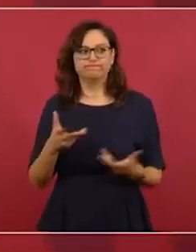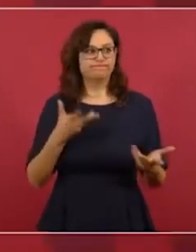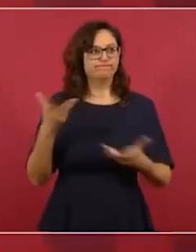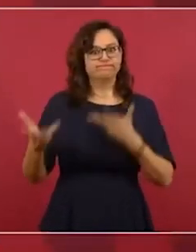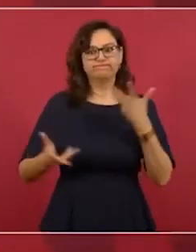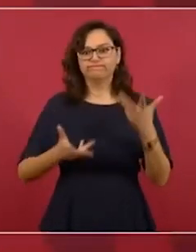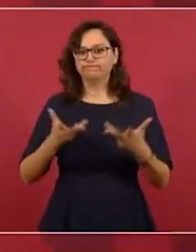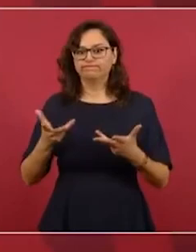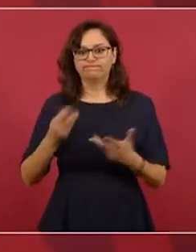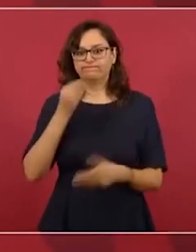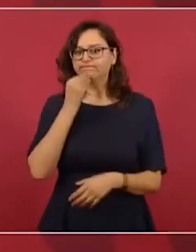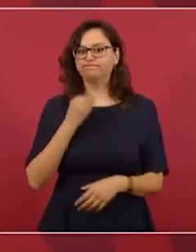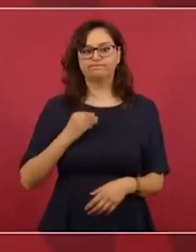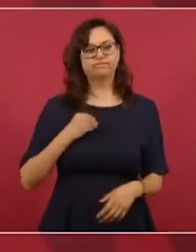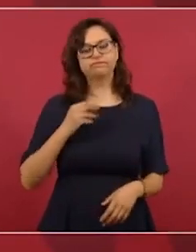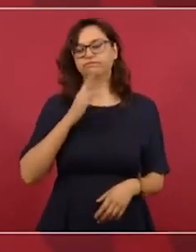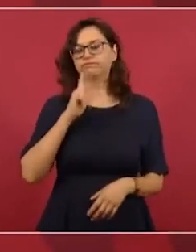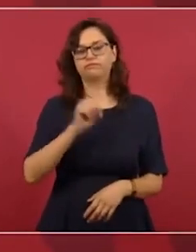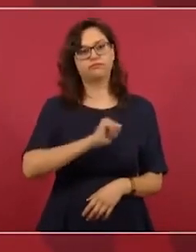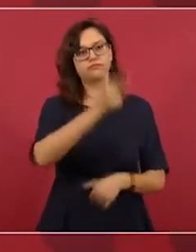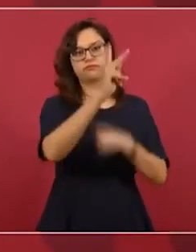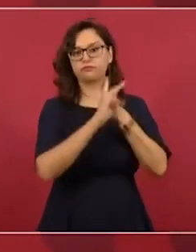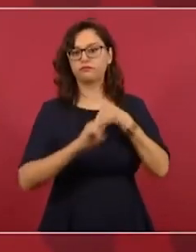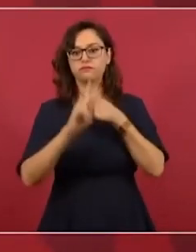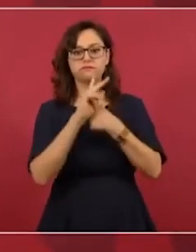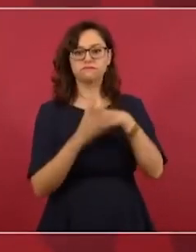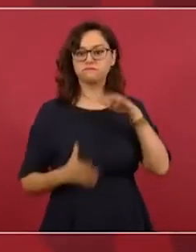héroes y ahora